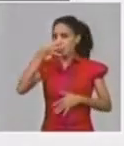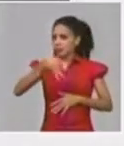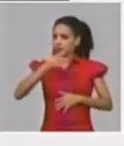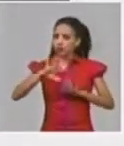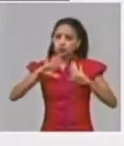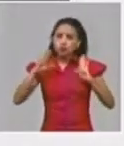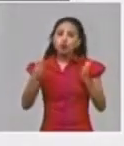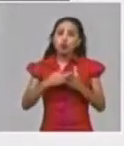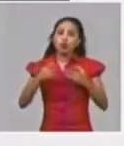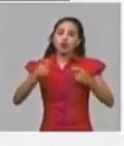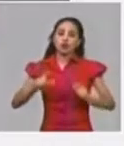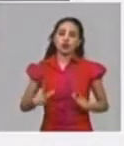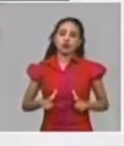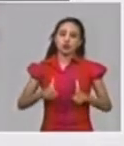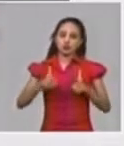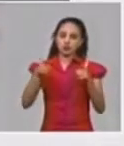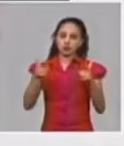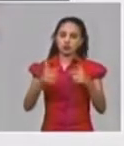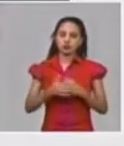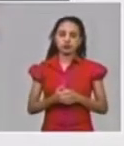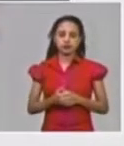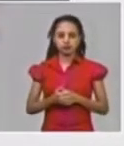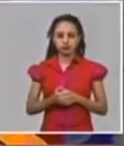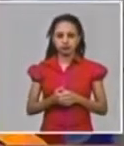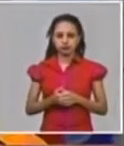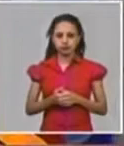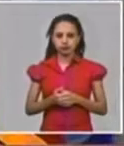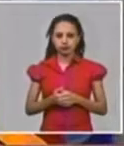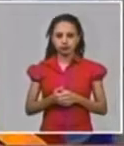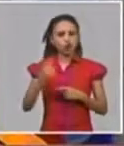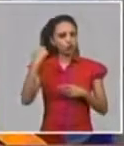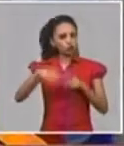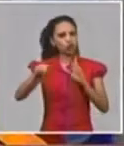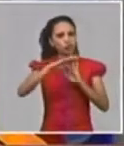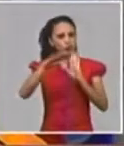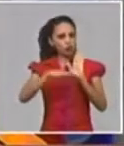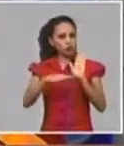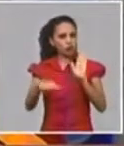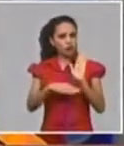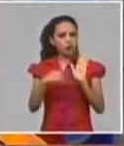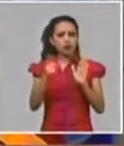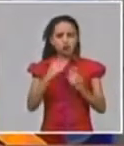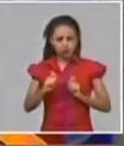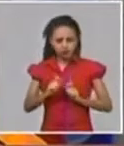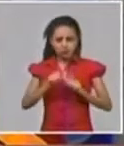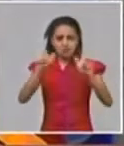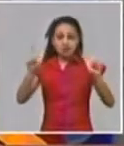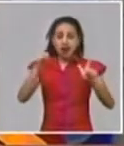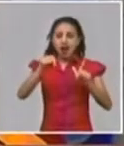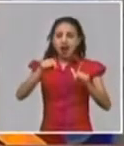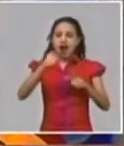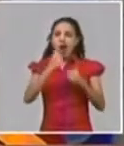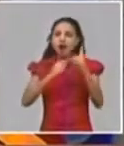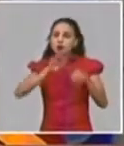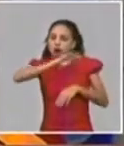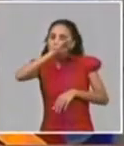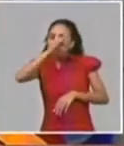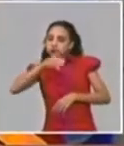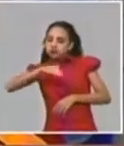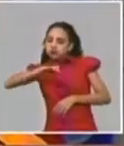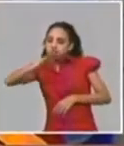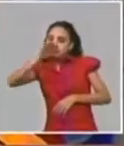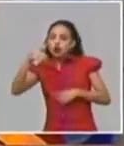en un momento íbamos a traer algunas curvas de algunos países que desmontaron